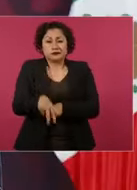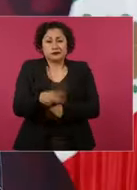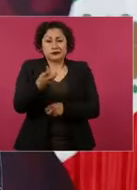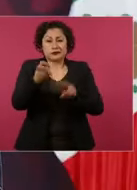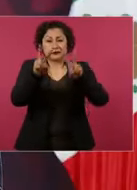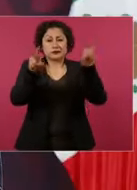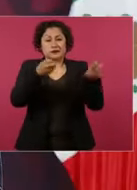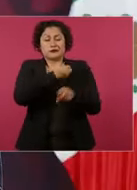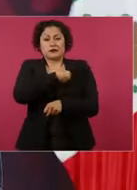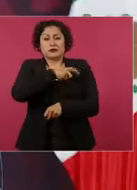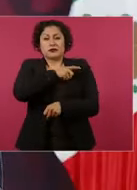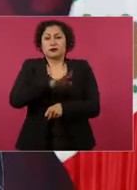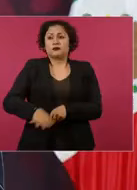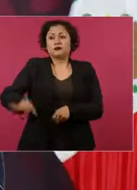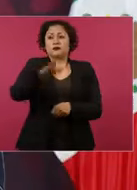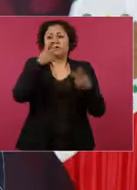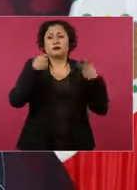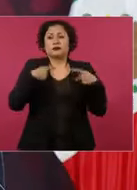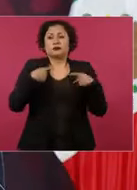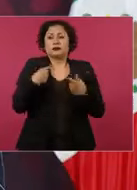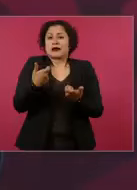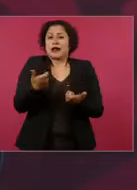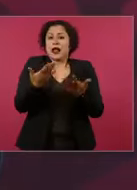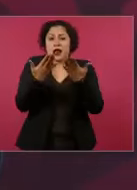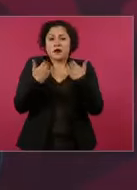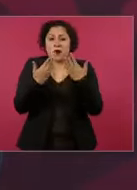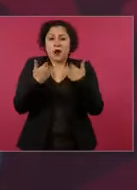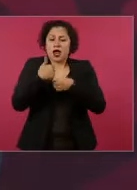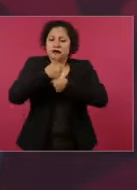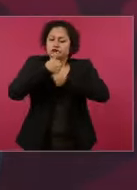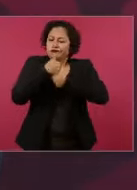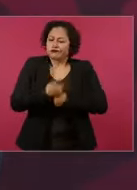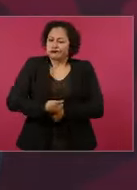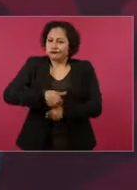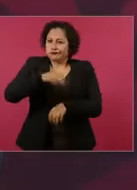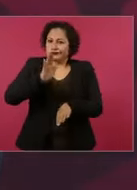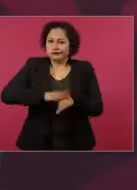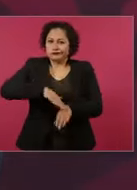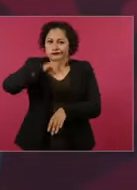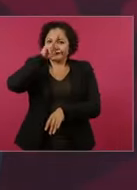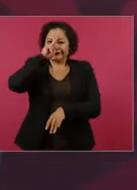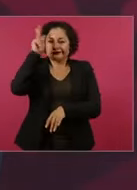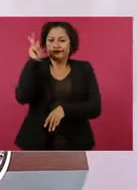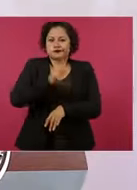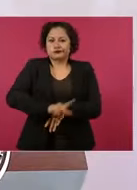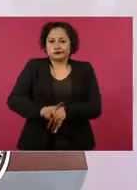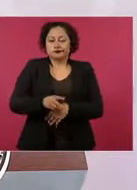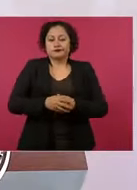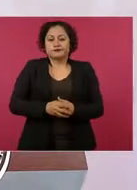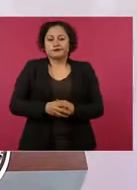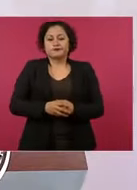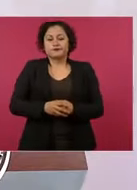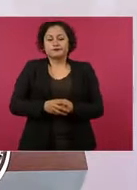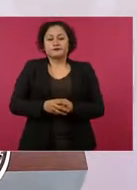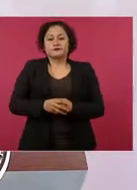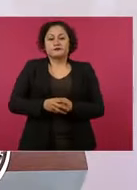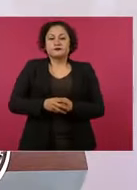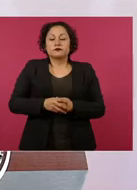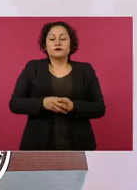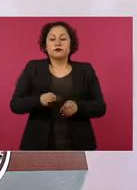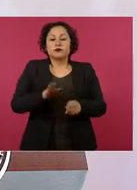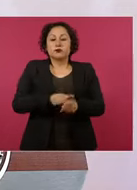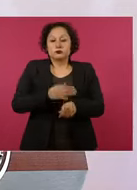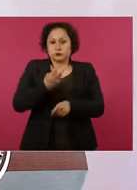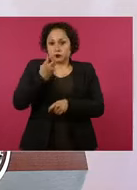para poder pagar la atención médica. Entonces, es una